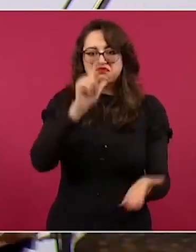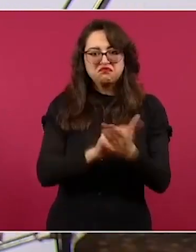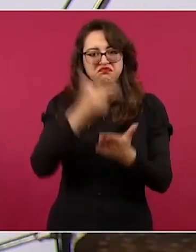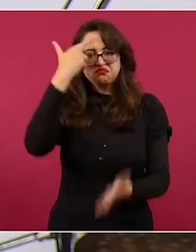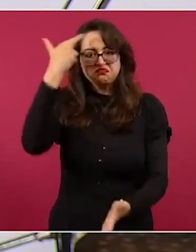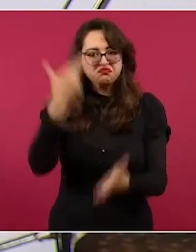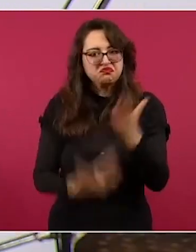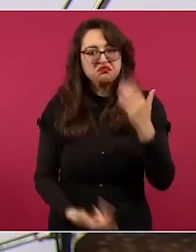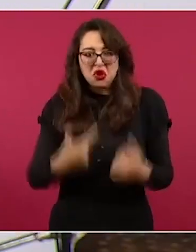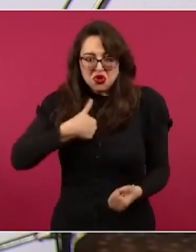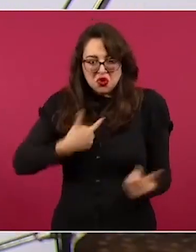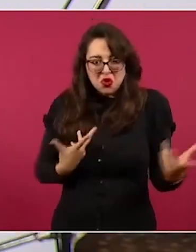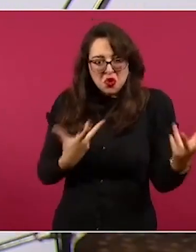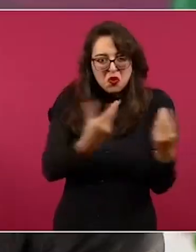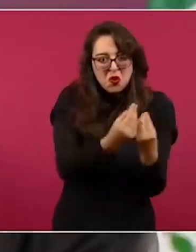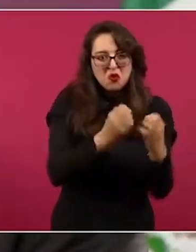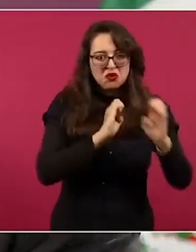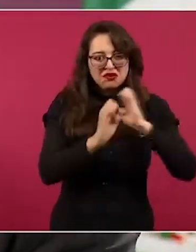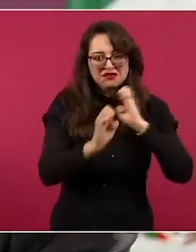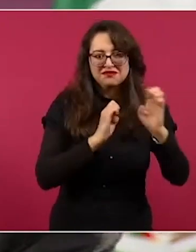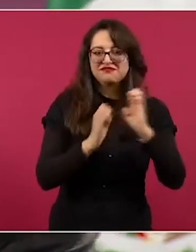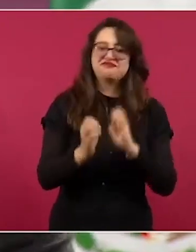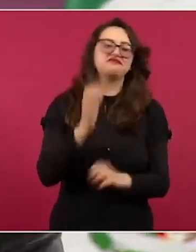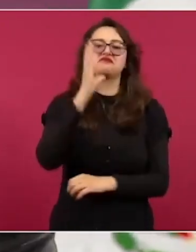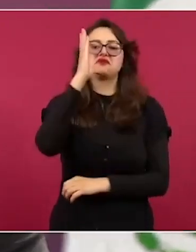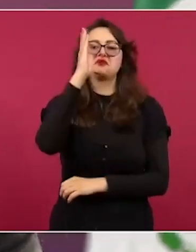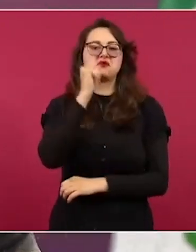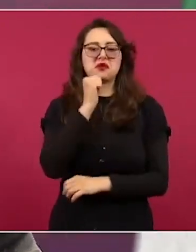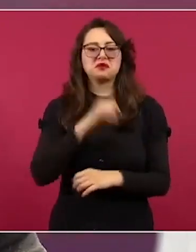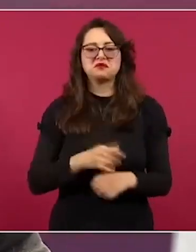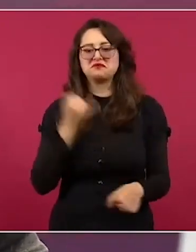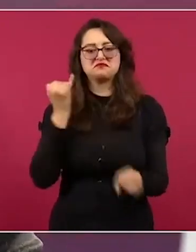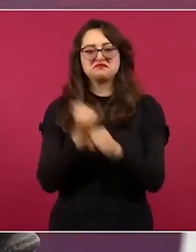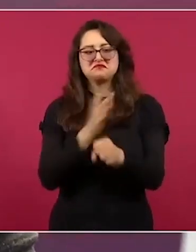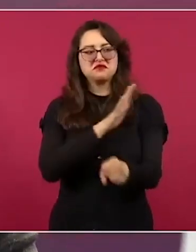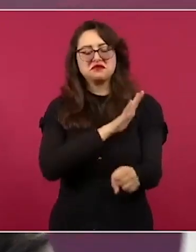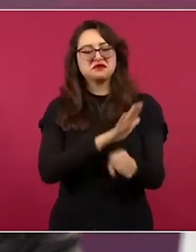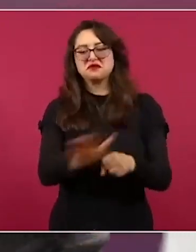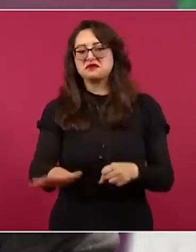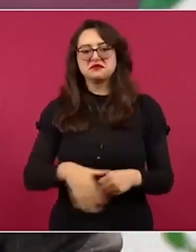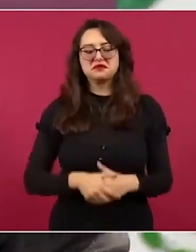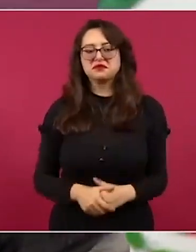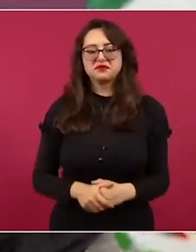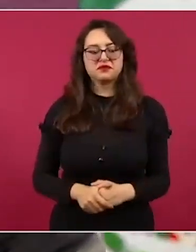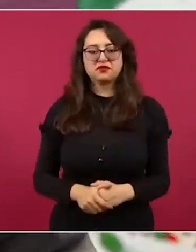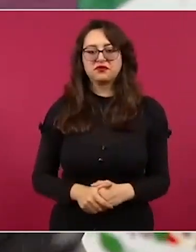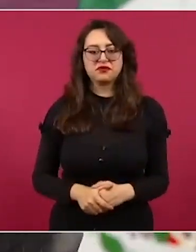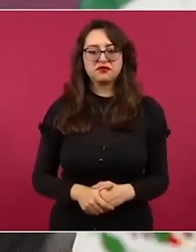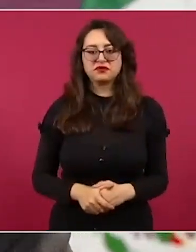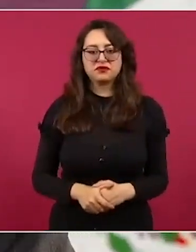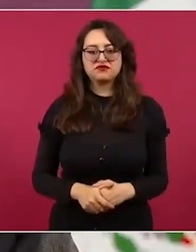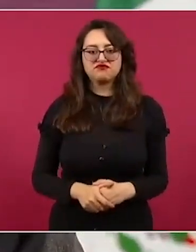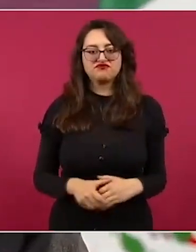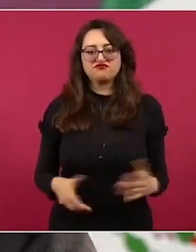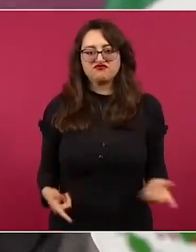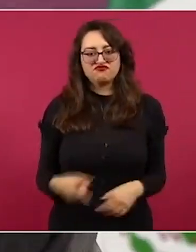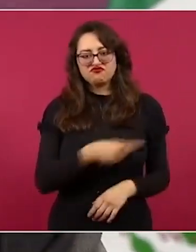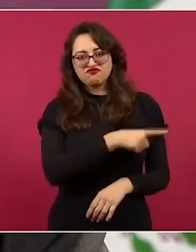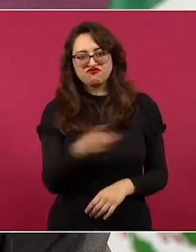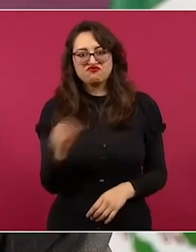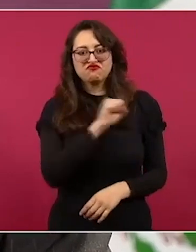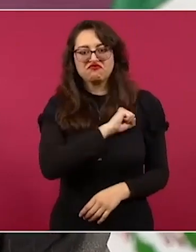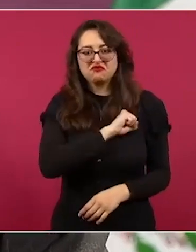puedo reunirme con malandros,